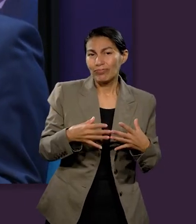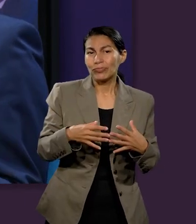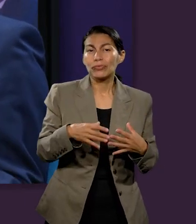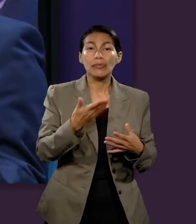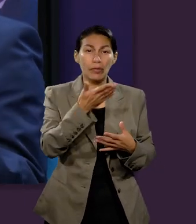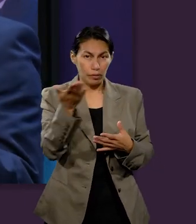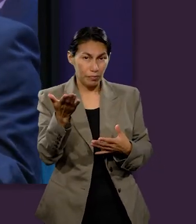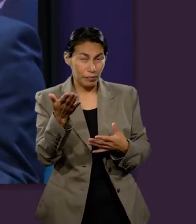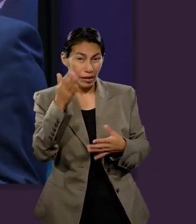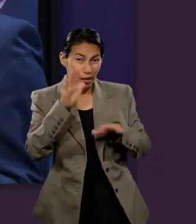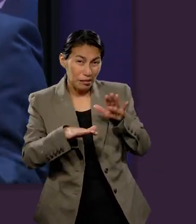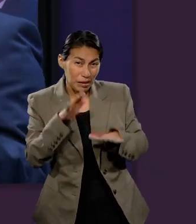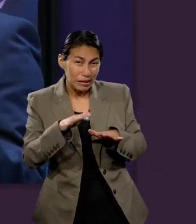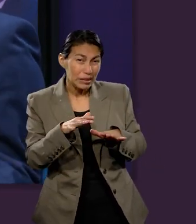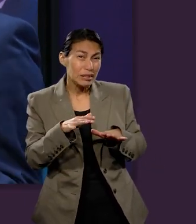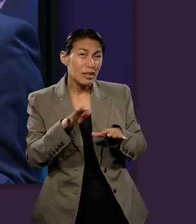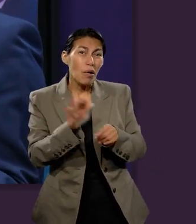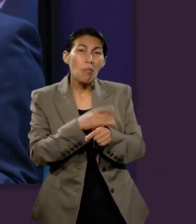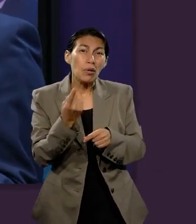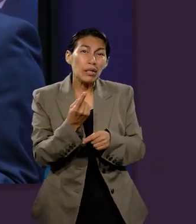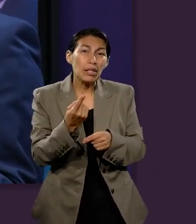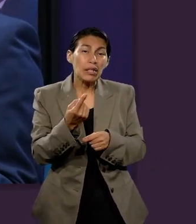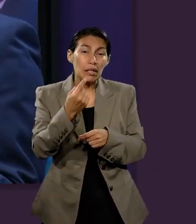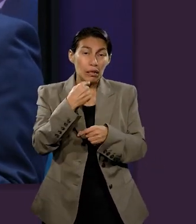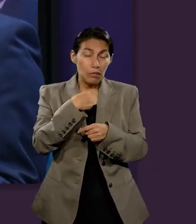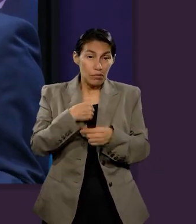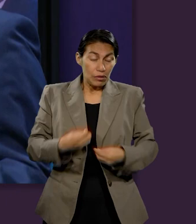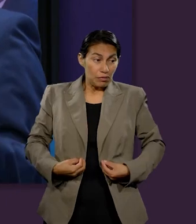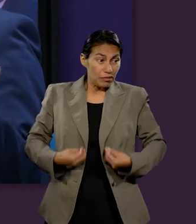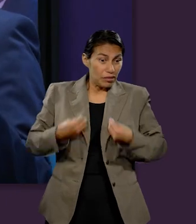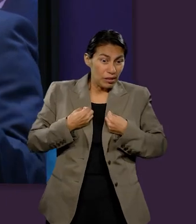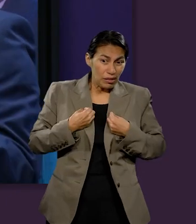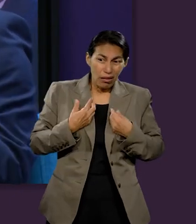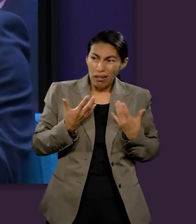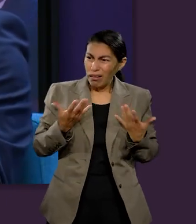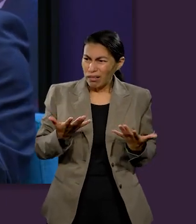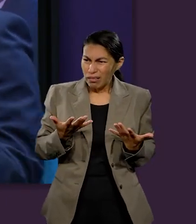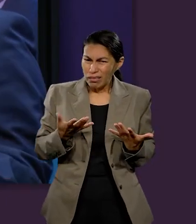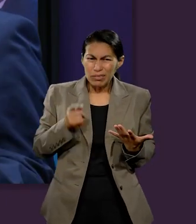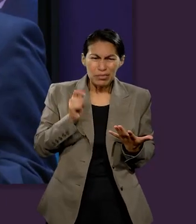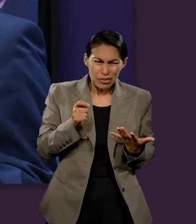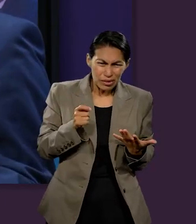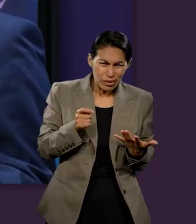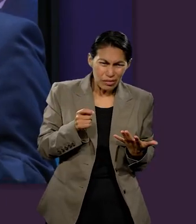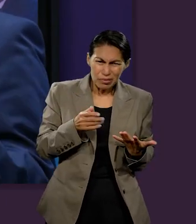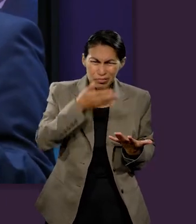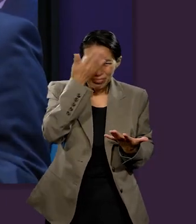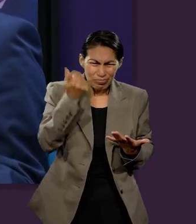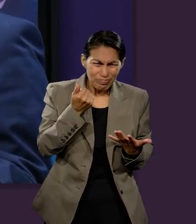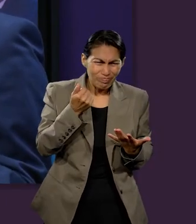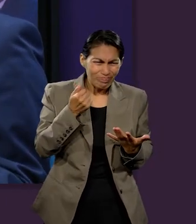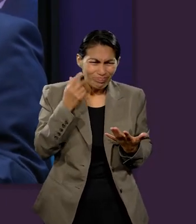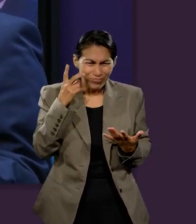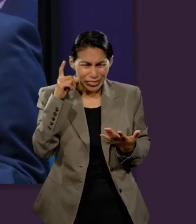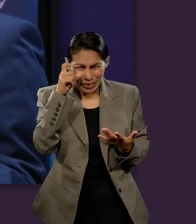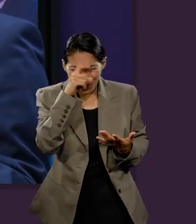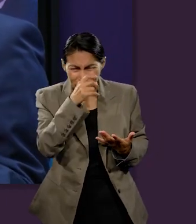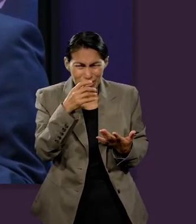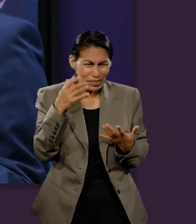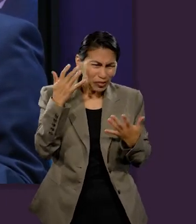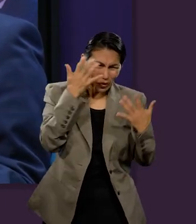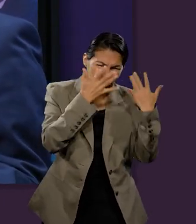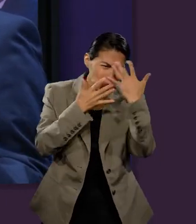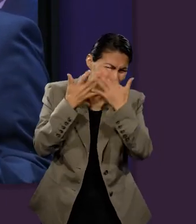encontramos sentido a nuestra existencia y es muy importante tener en cuenta la